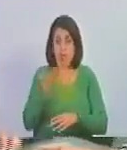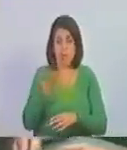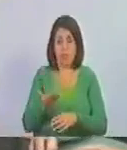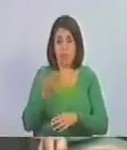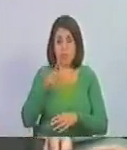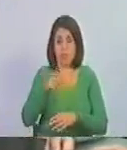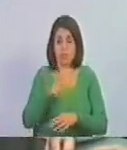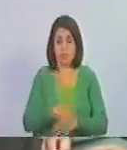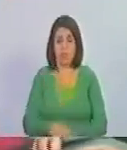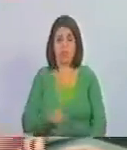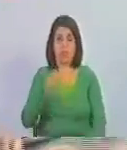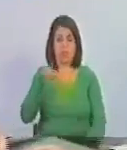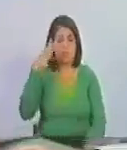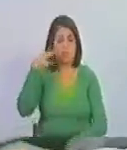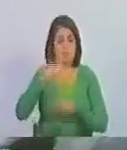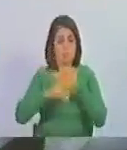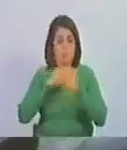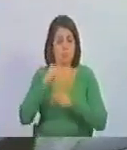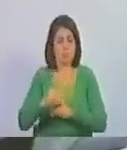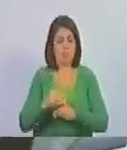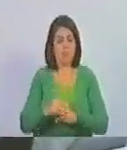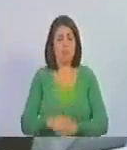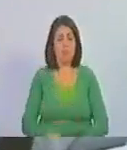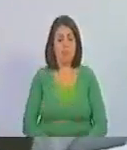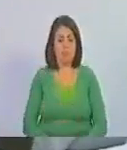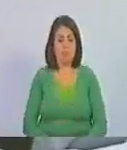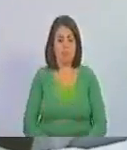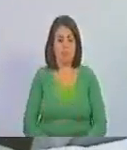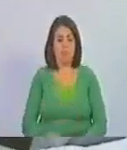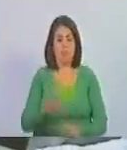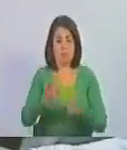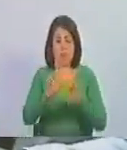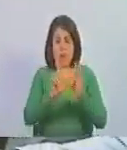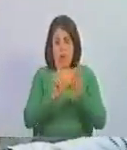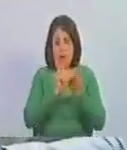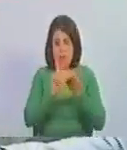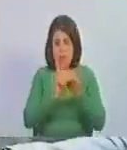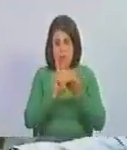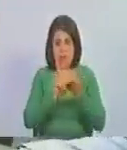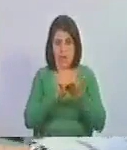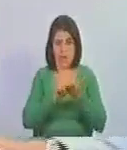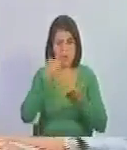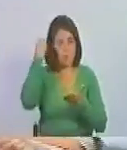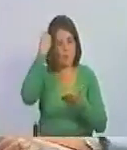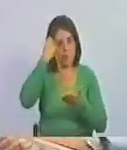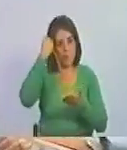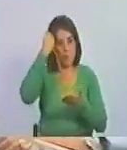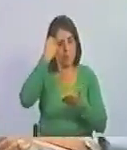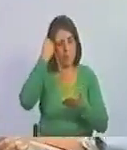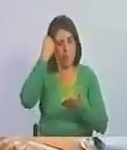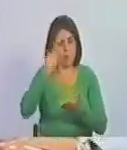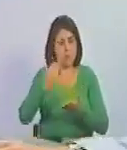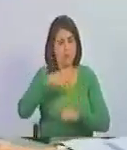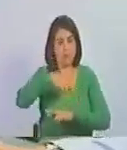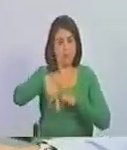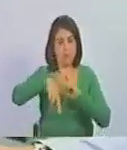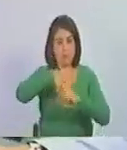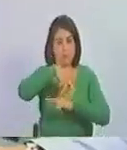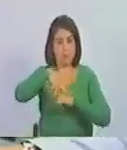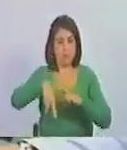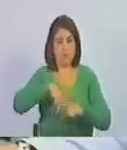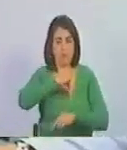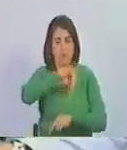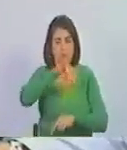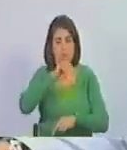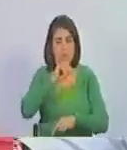que están recogidas parcialmente en este libro, el pensamiento revolucionario de